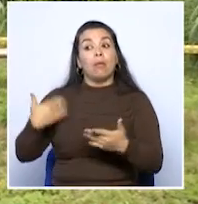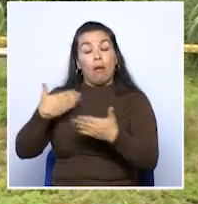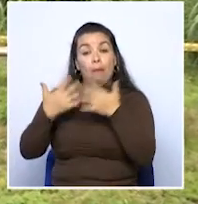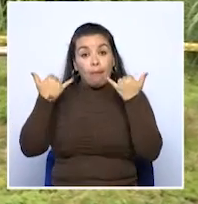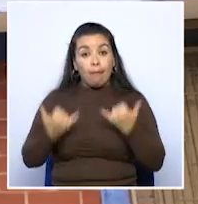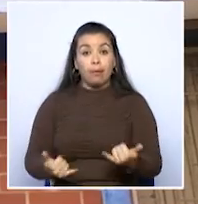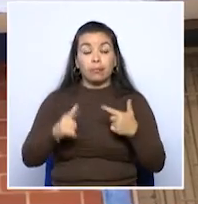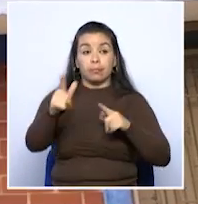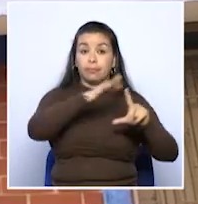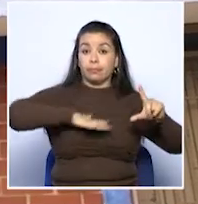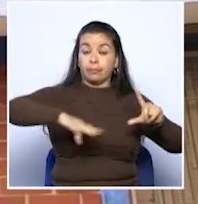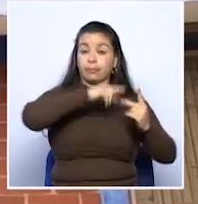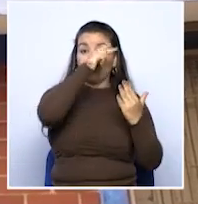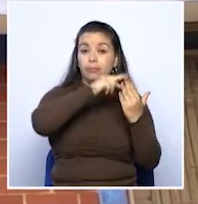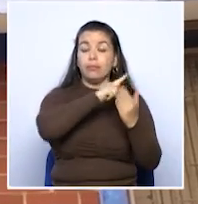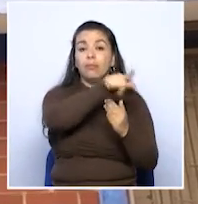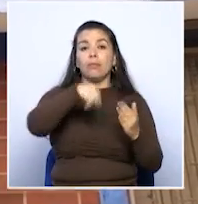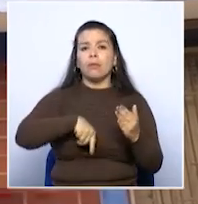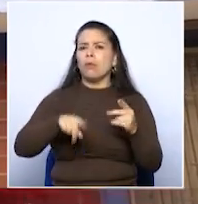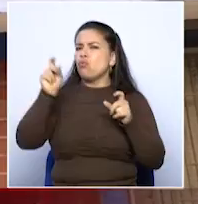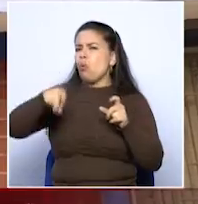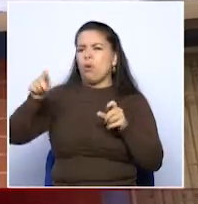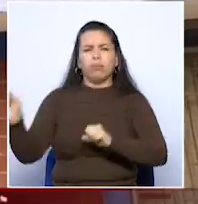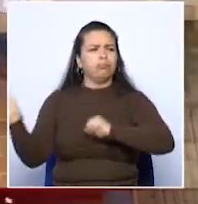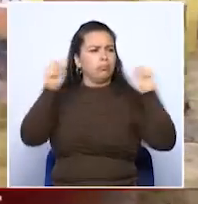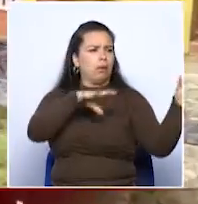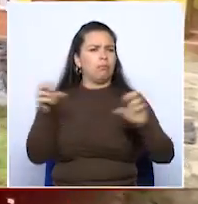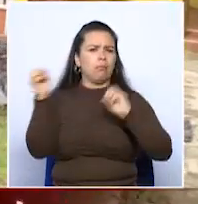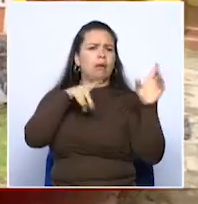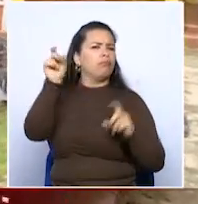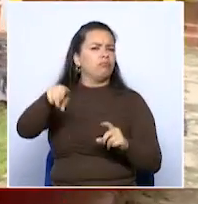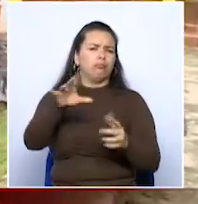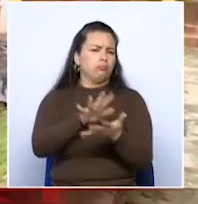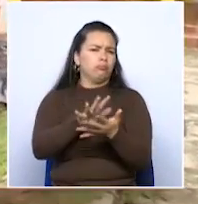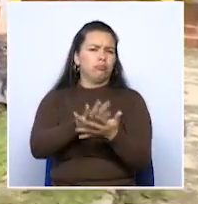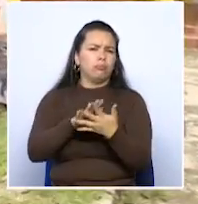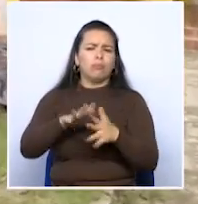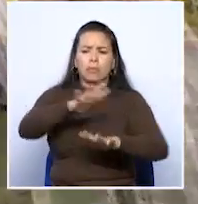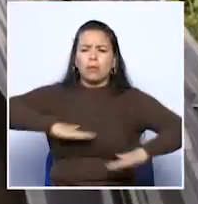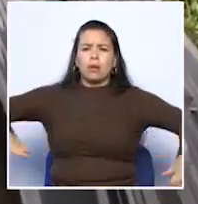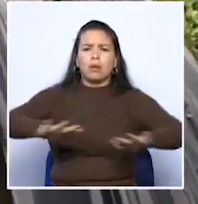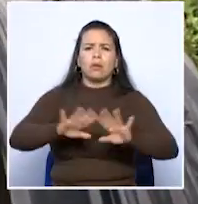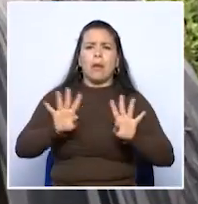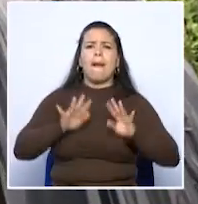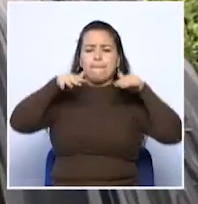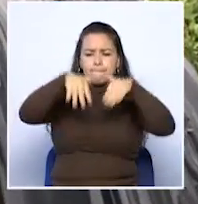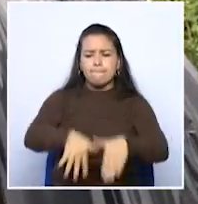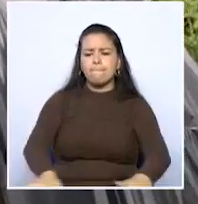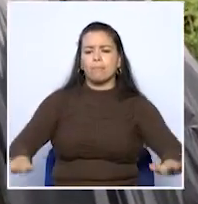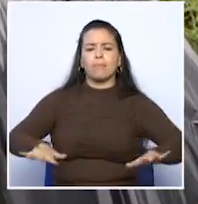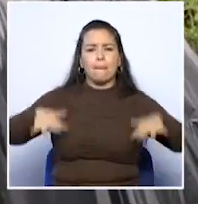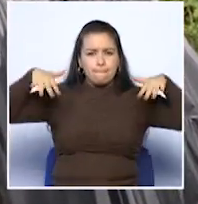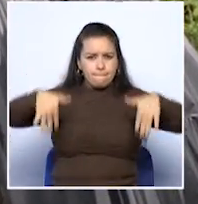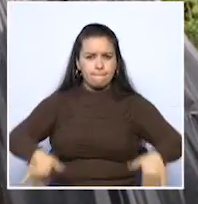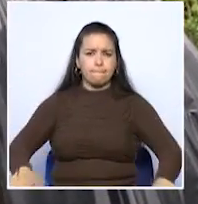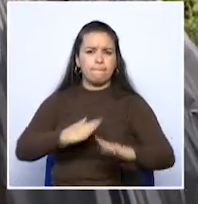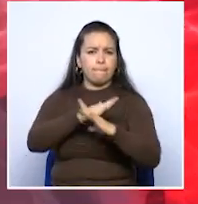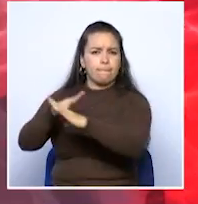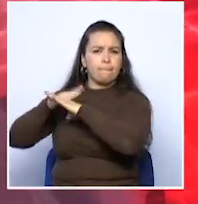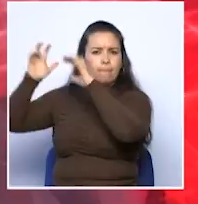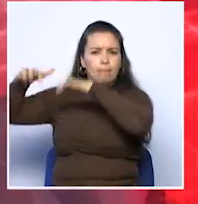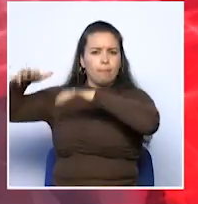autoridades en Dos Quebradas no se hace necesaria la reubicación de las familias y en el sector fueron instalados plásticos para evitar filtraciones por las lluvias.